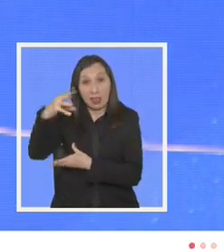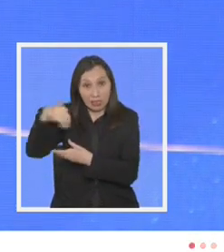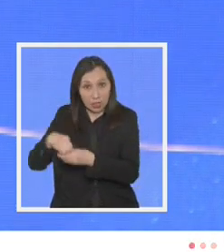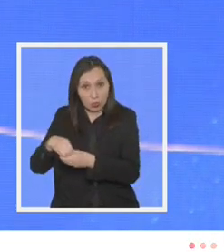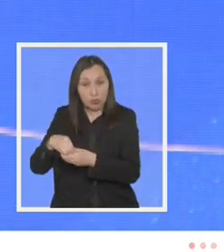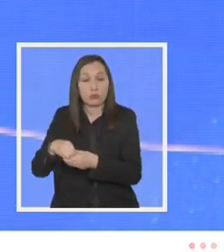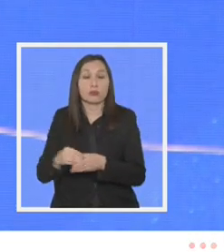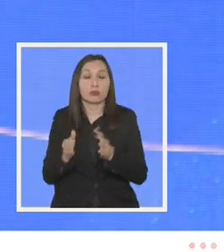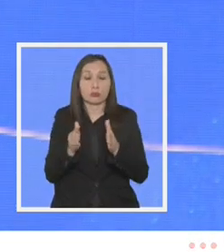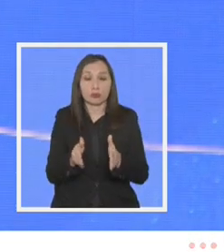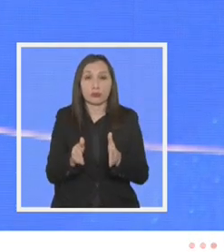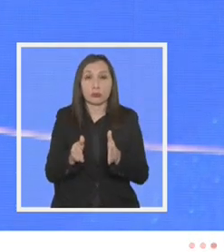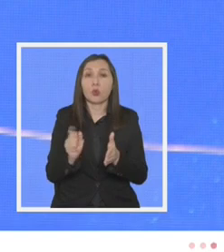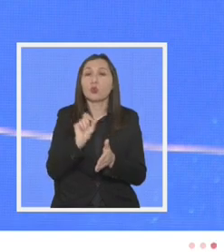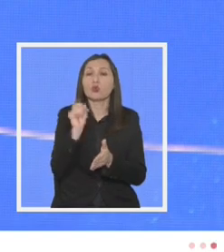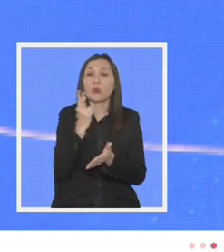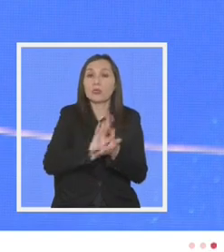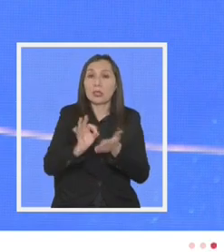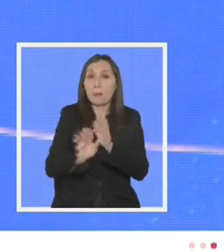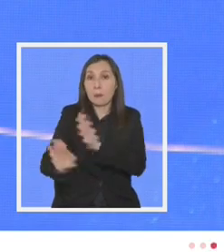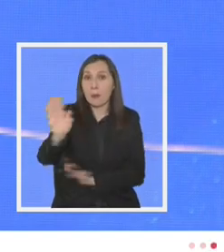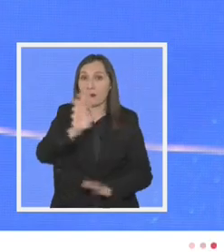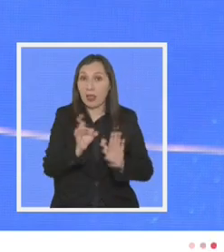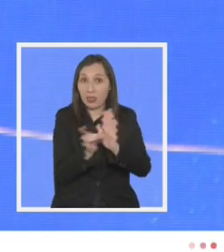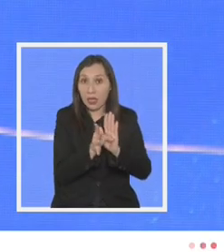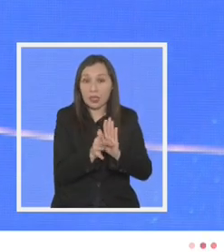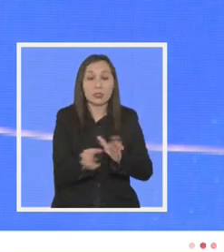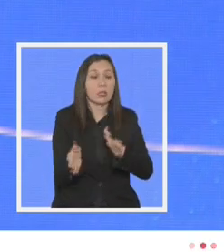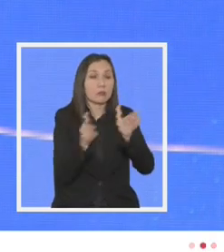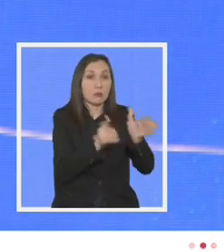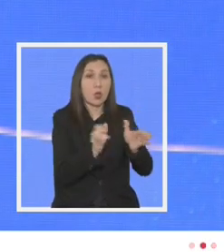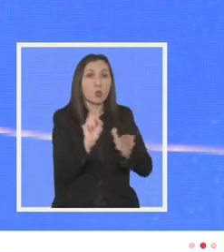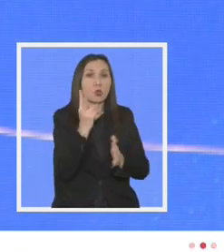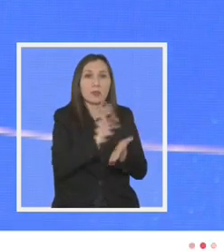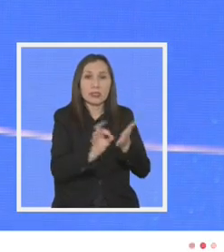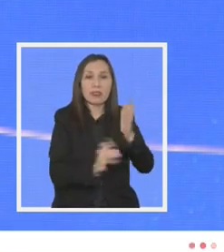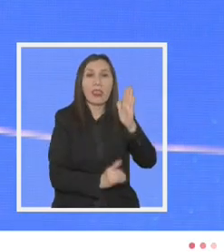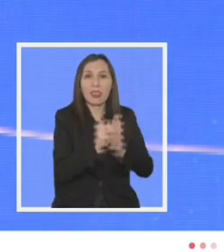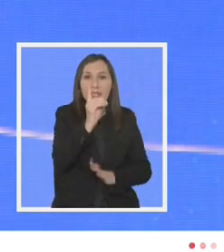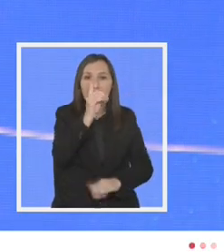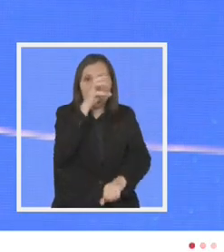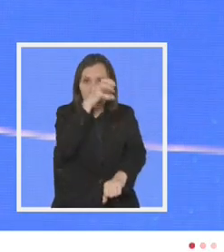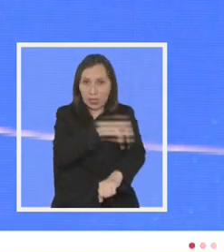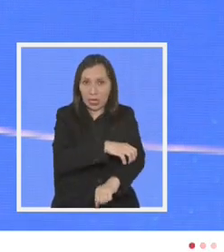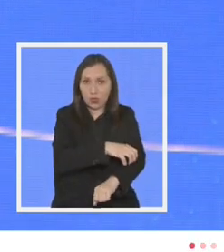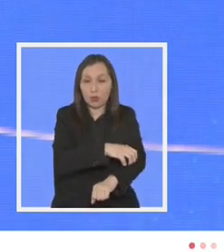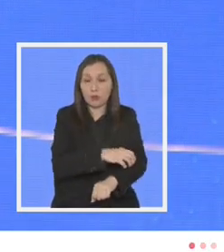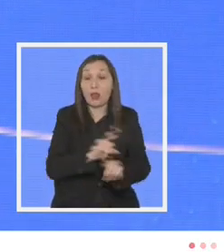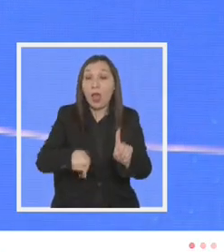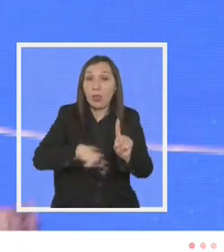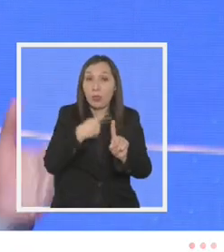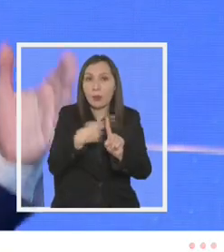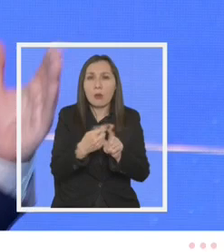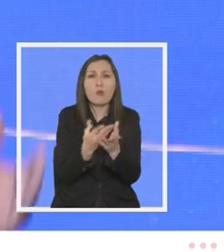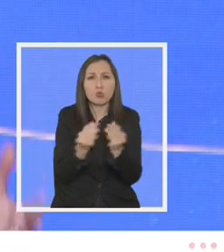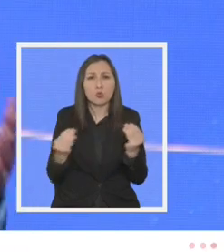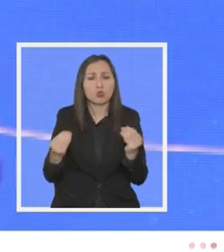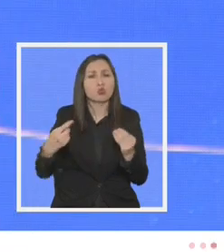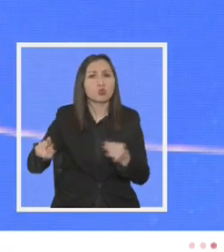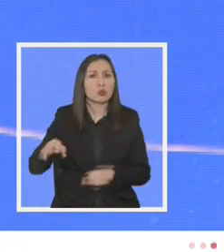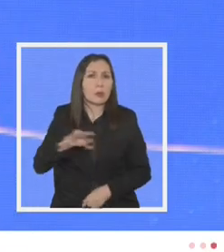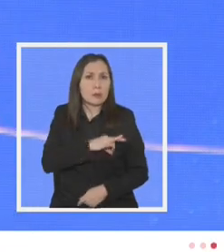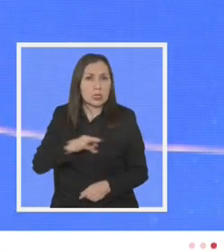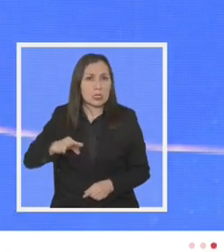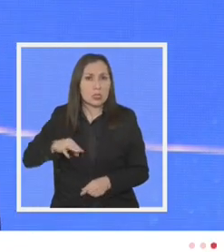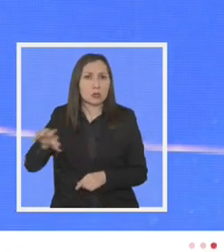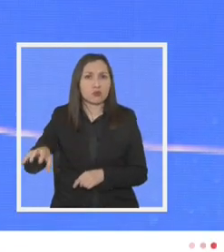del interior la subsecretaría de prevención del delito y la subsecretaría de desarrollo regional y además muchos otros ministerios